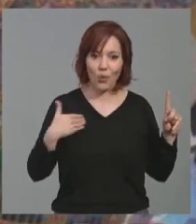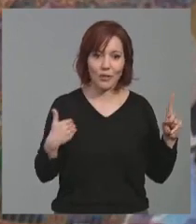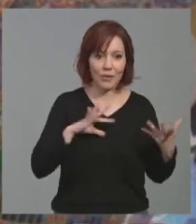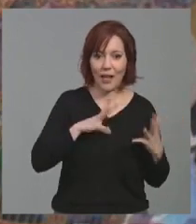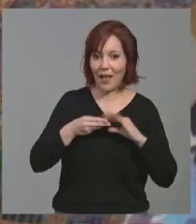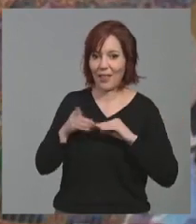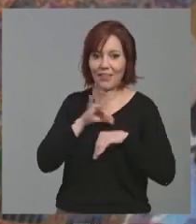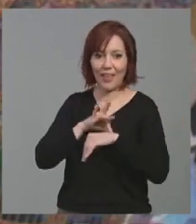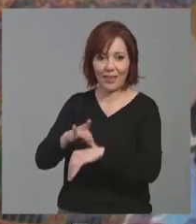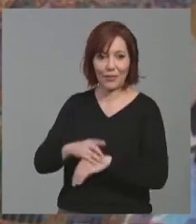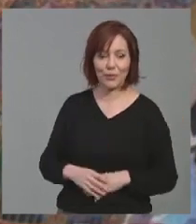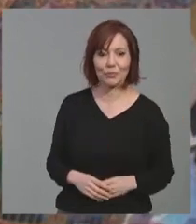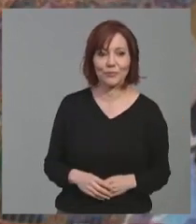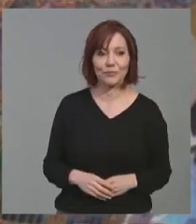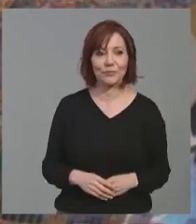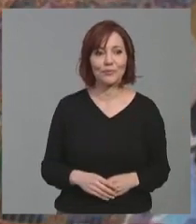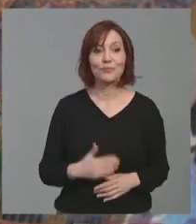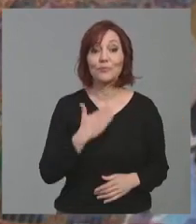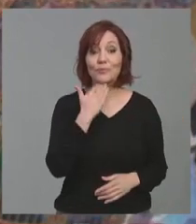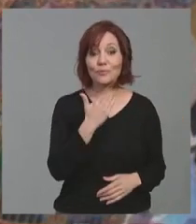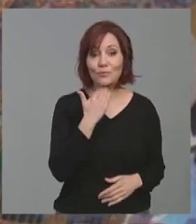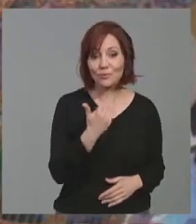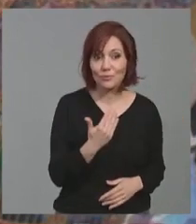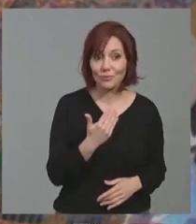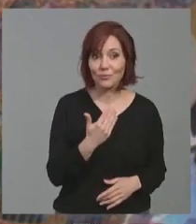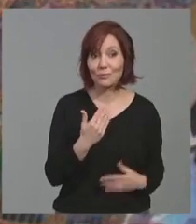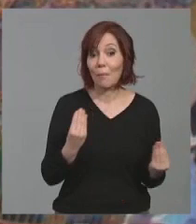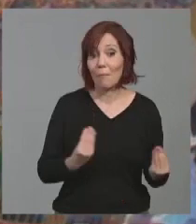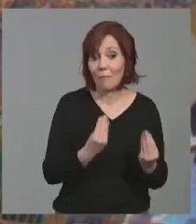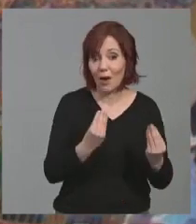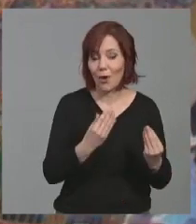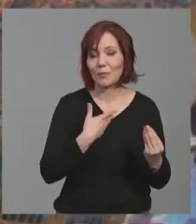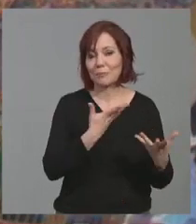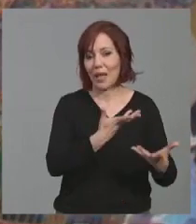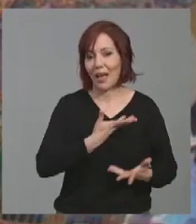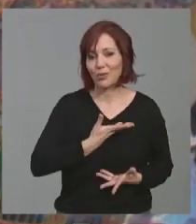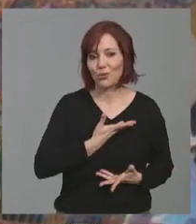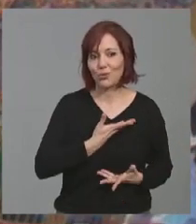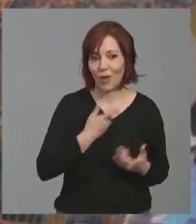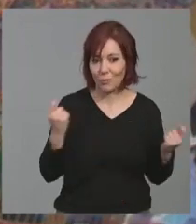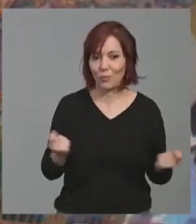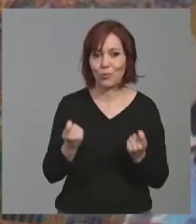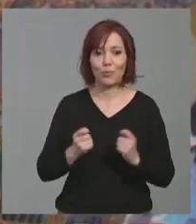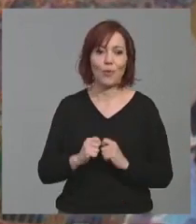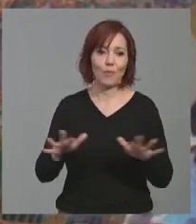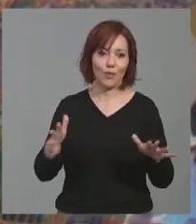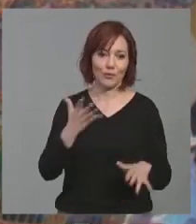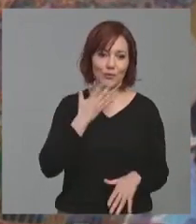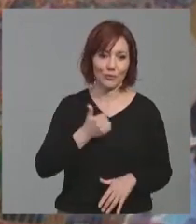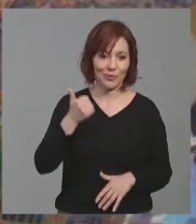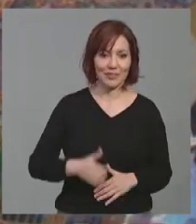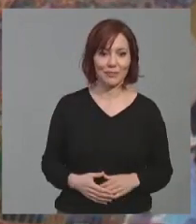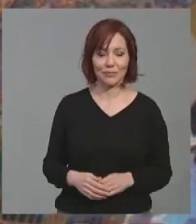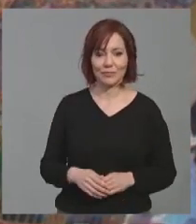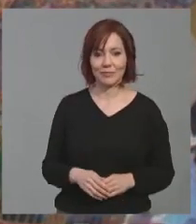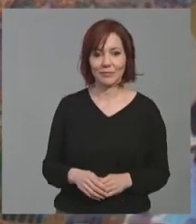la agenda. También, cuanto antes les pedimos que mejor para ayudarnos también a la promoción, lógicamente. Por lo tanto, no se